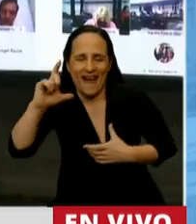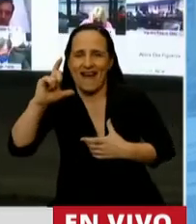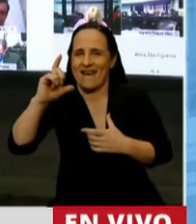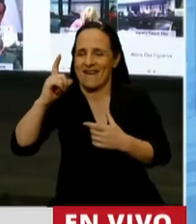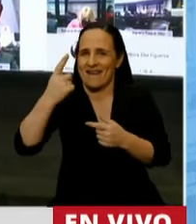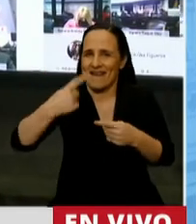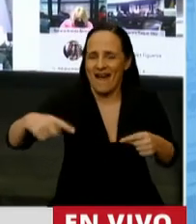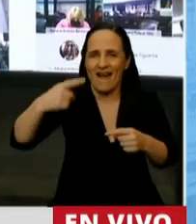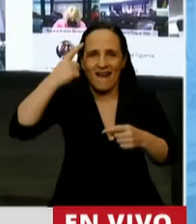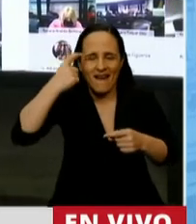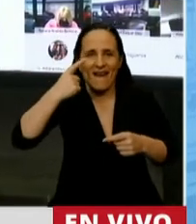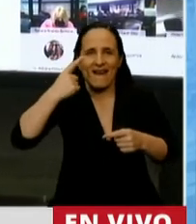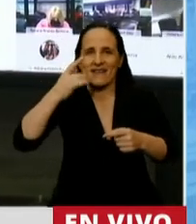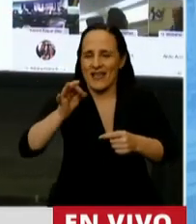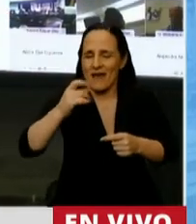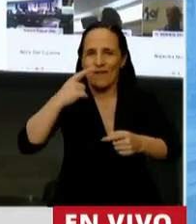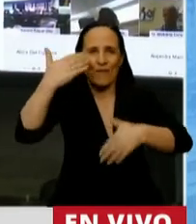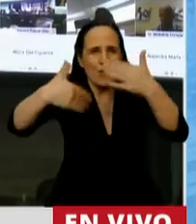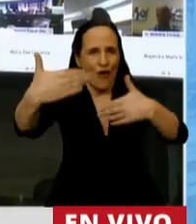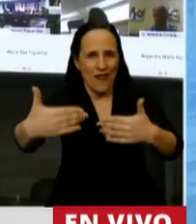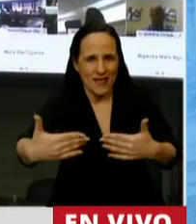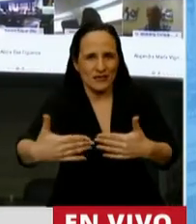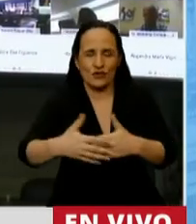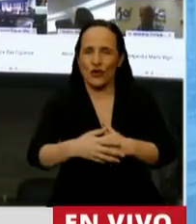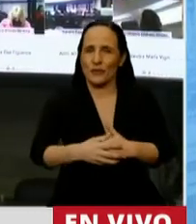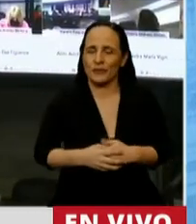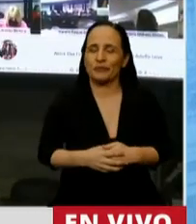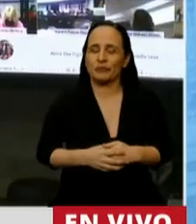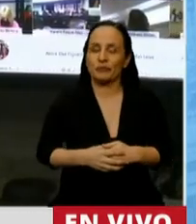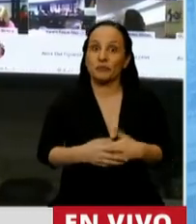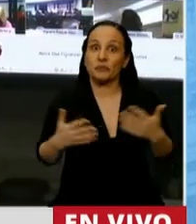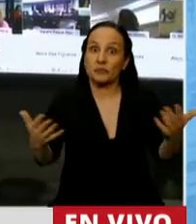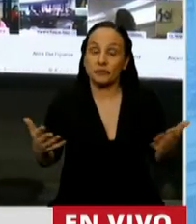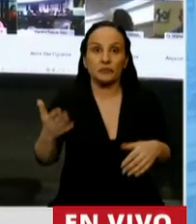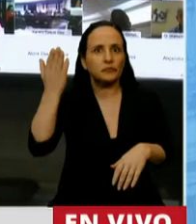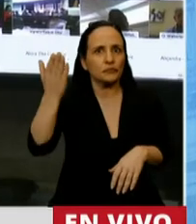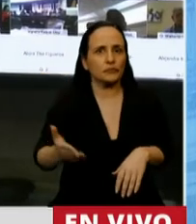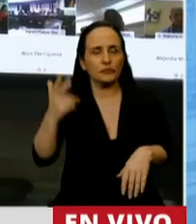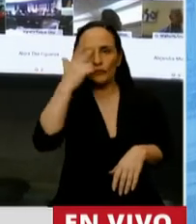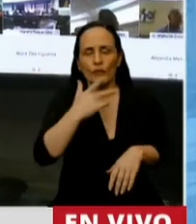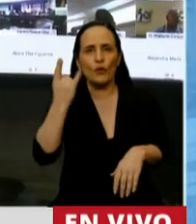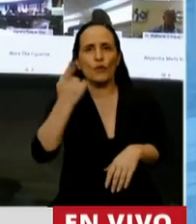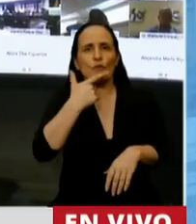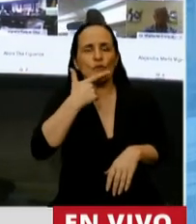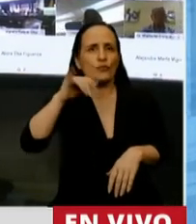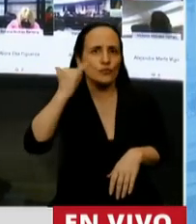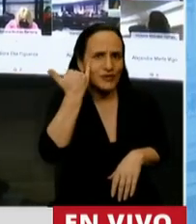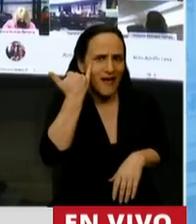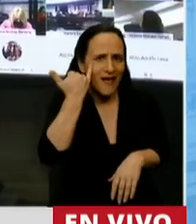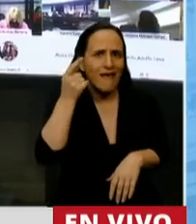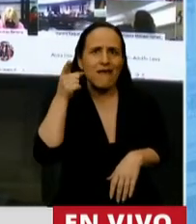el amor al progreso. Además, Jussey dejó un legado